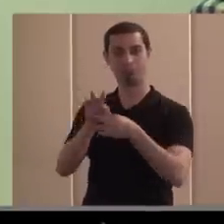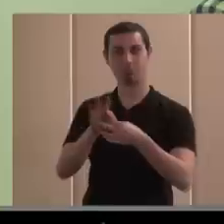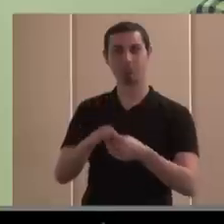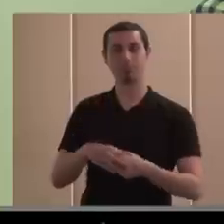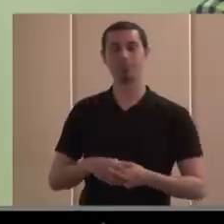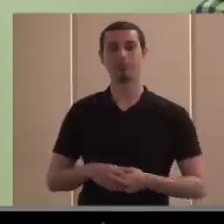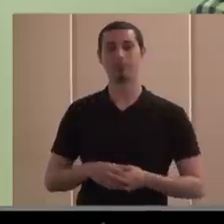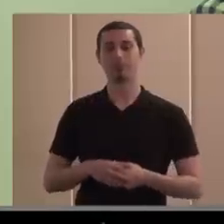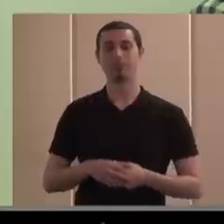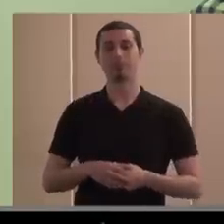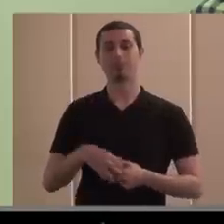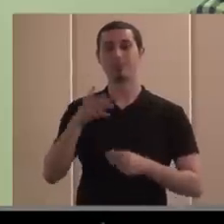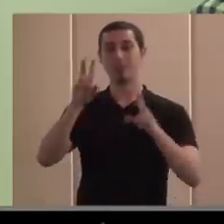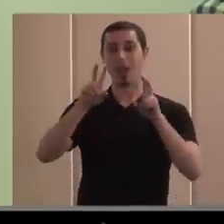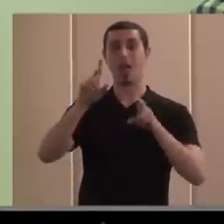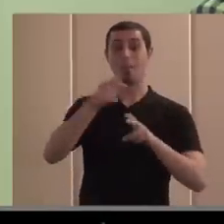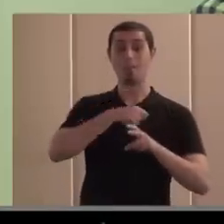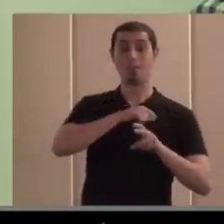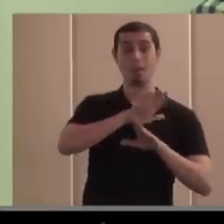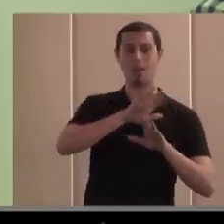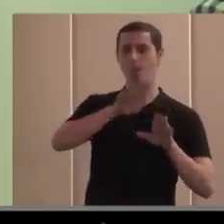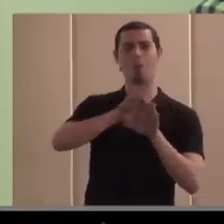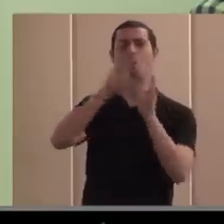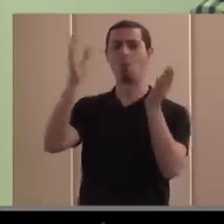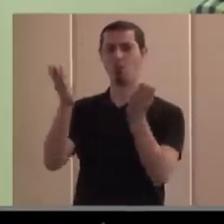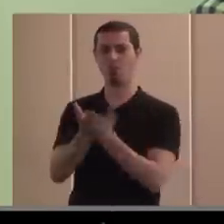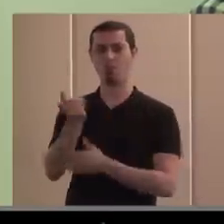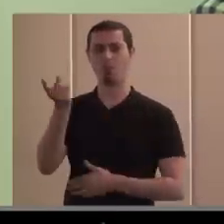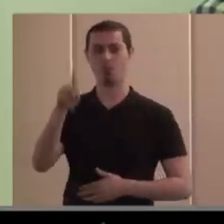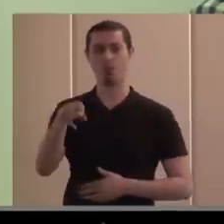y a nivel mundial además y desde luego es un modelo